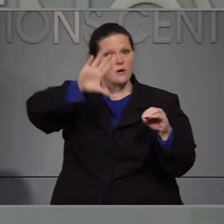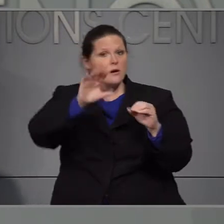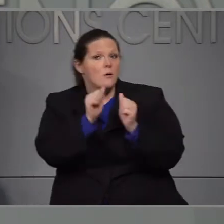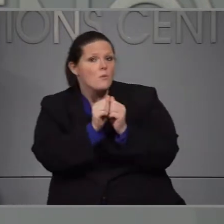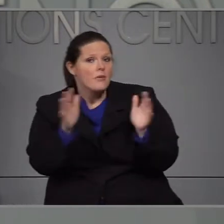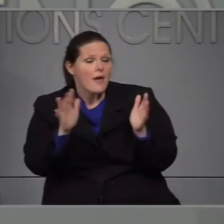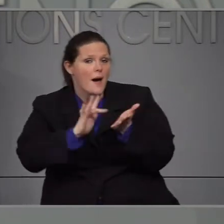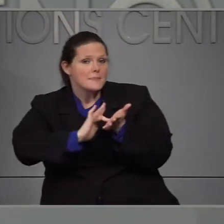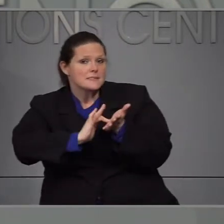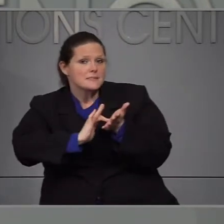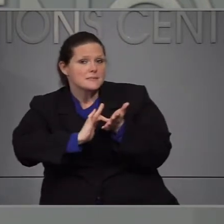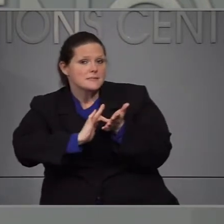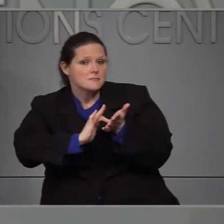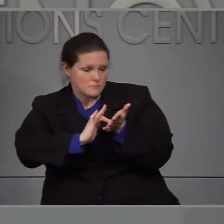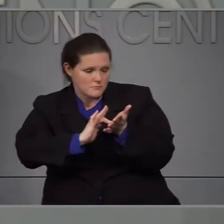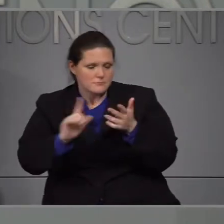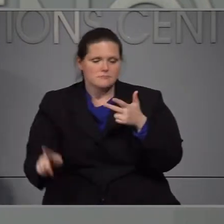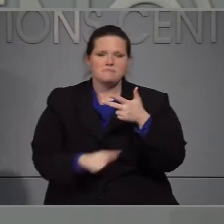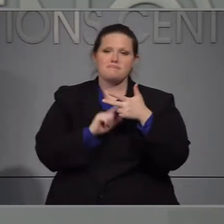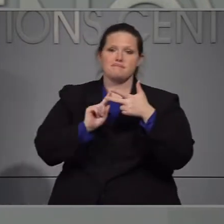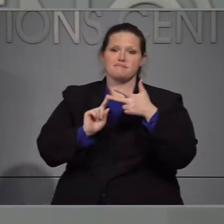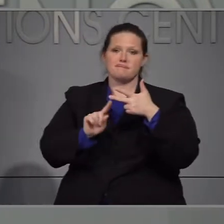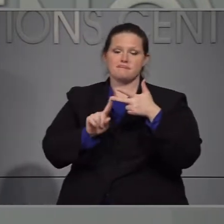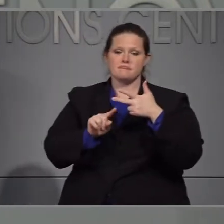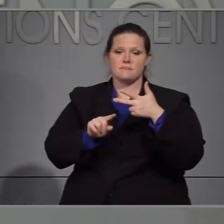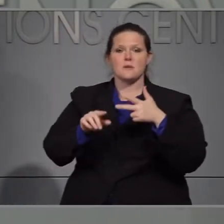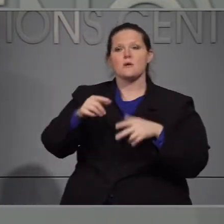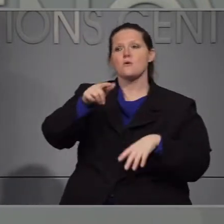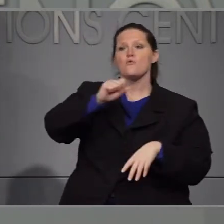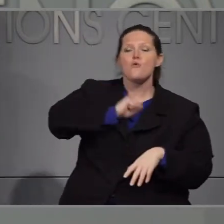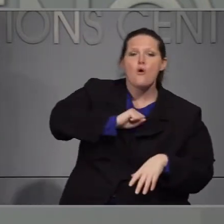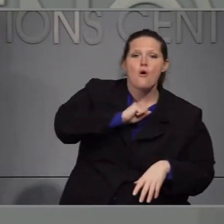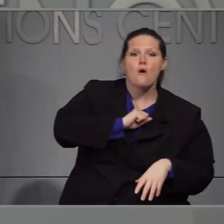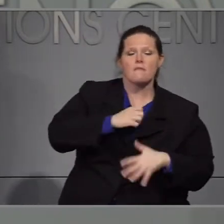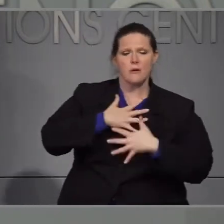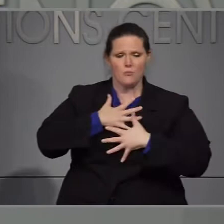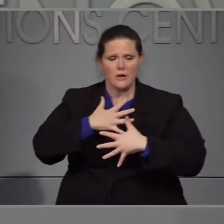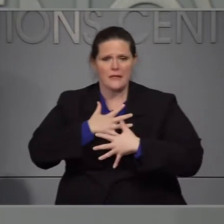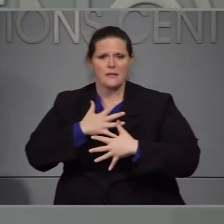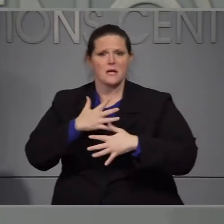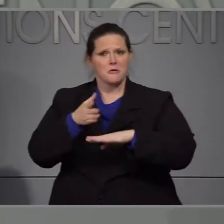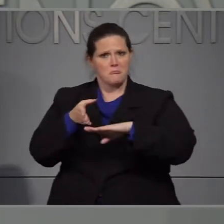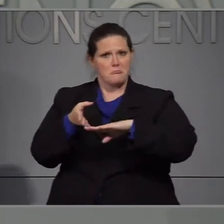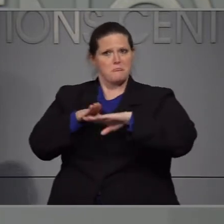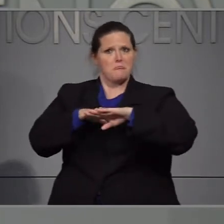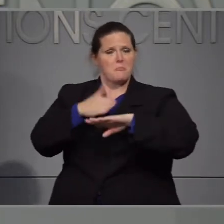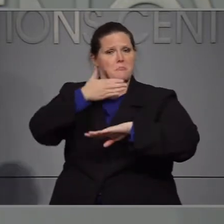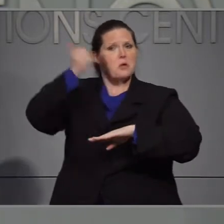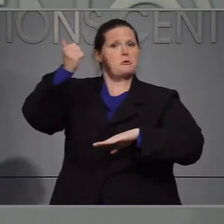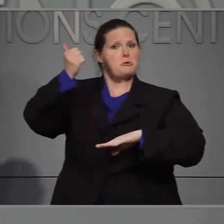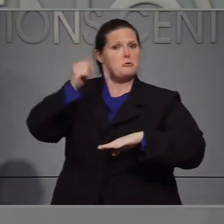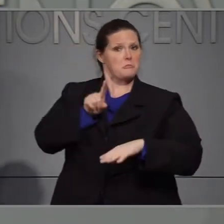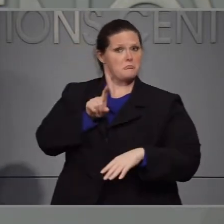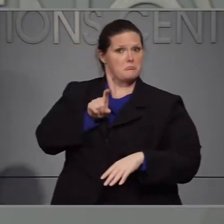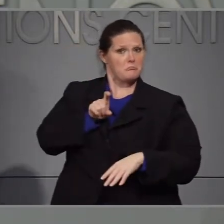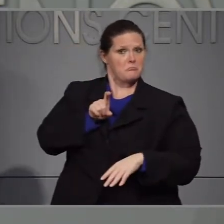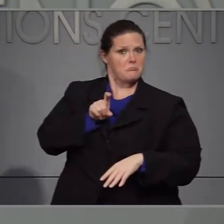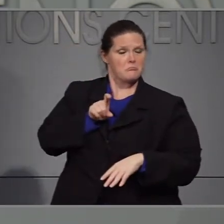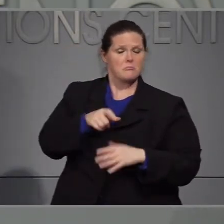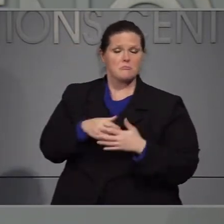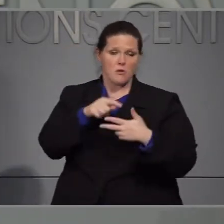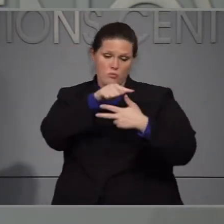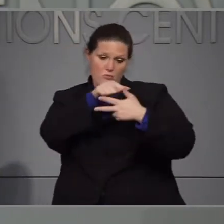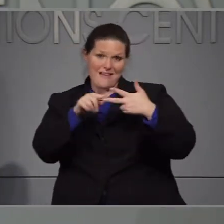sin sin el uso de medicinas para reducir la fiebre y tres sus síntomas se han mejorado. De tos y dificultad para